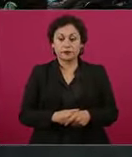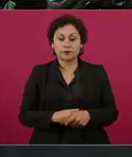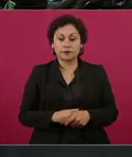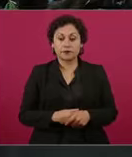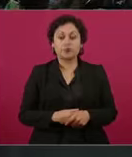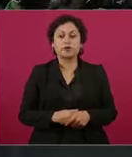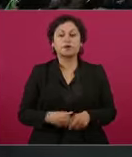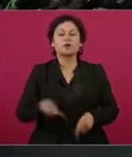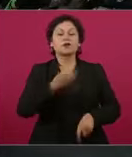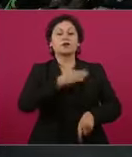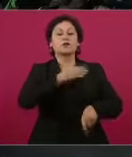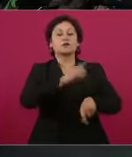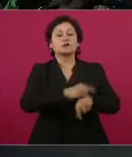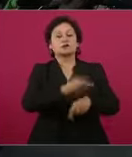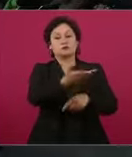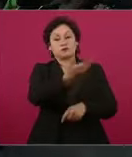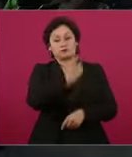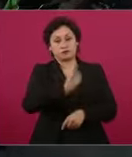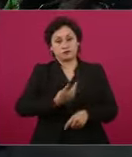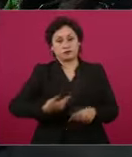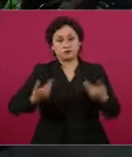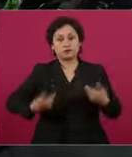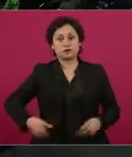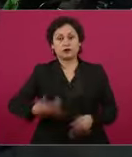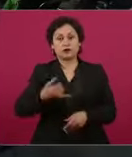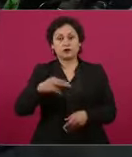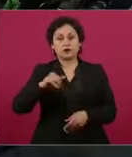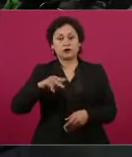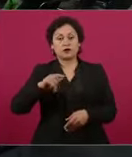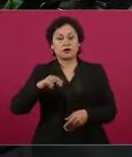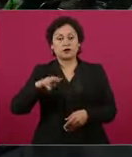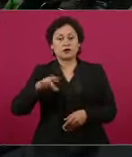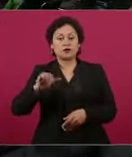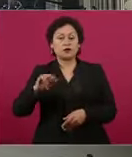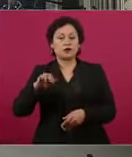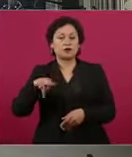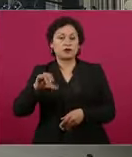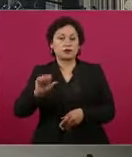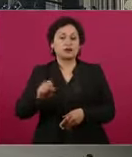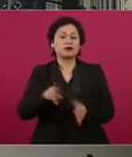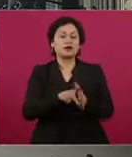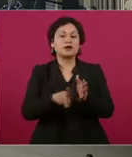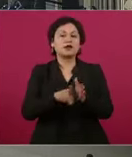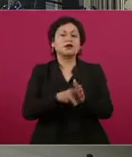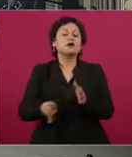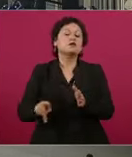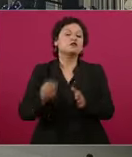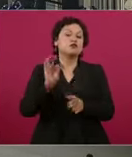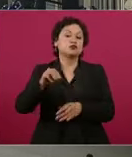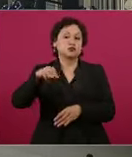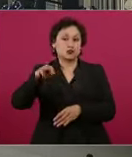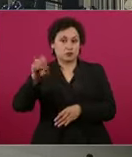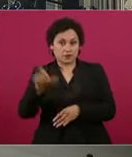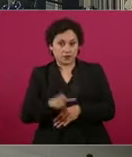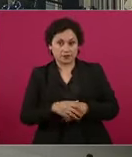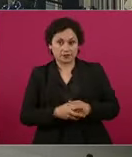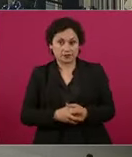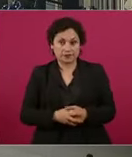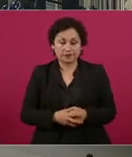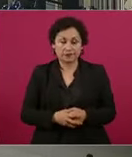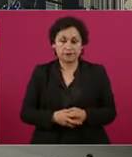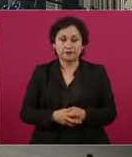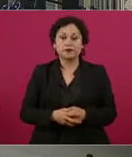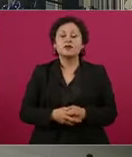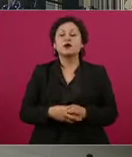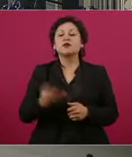Buenos días, señor presidente, mi nombre es Yusbel Carolina de Código Libre.mx. Señor presidente, dos preguntas. En días recientes